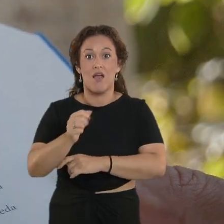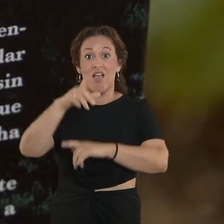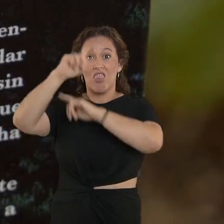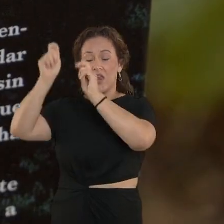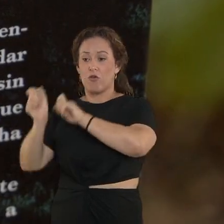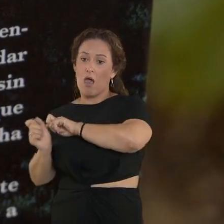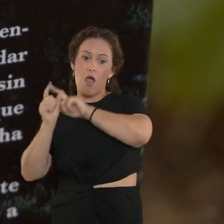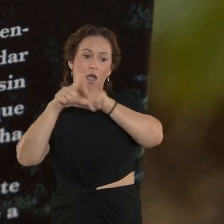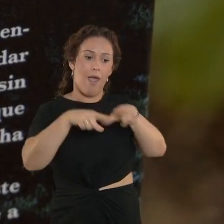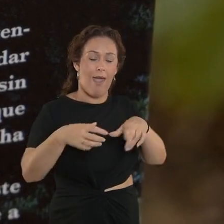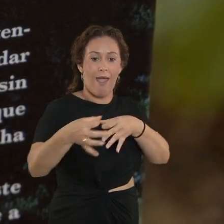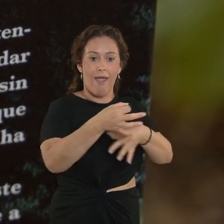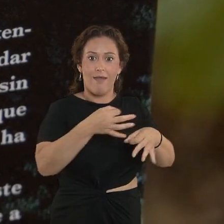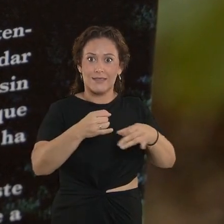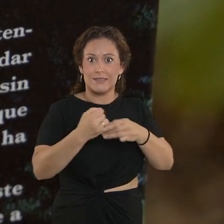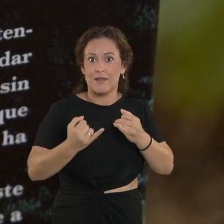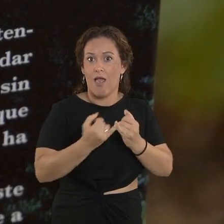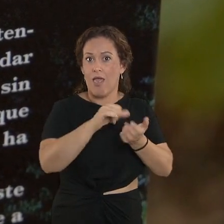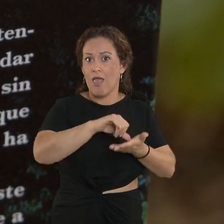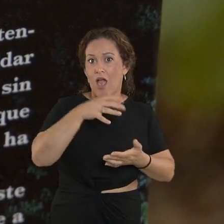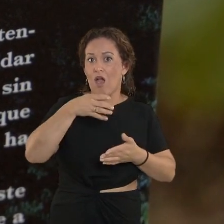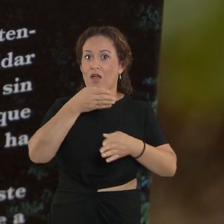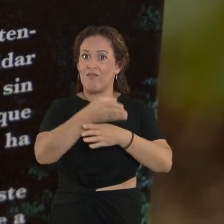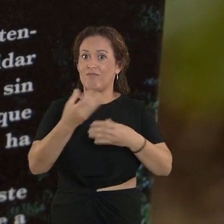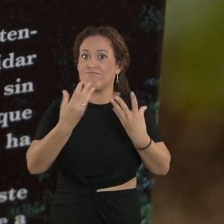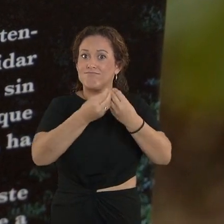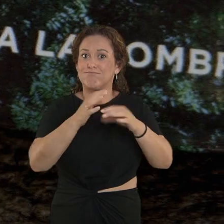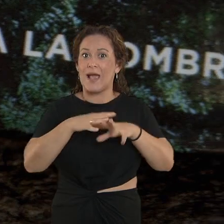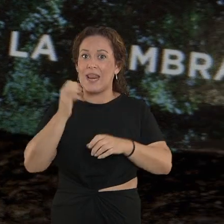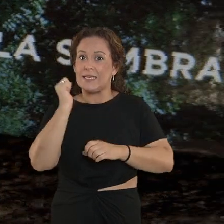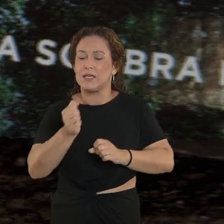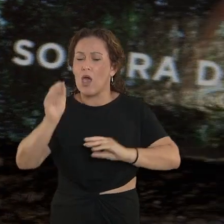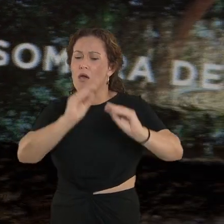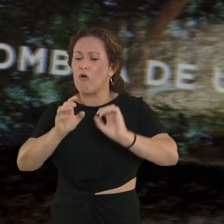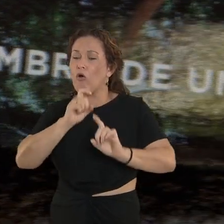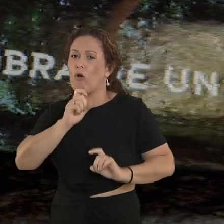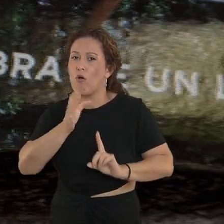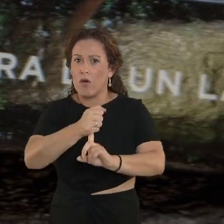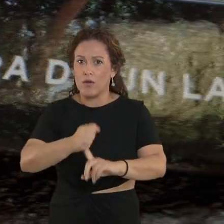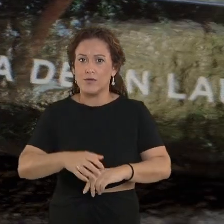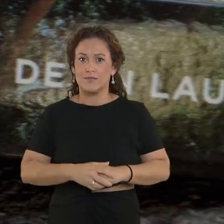Zaragoza hasta la isla capitalina, es hora de acompañarle para resolver un crimen.